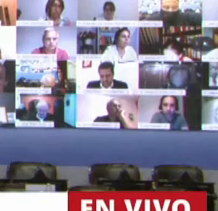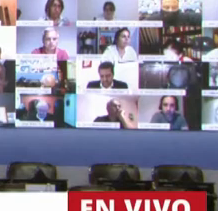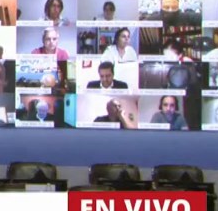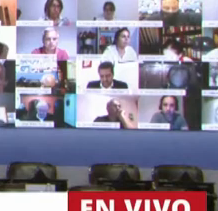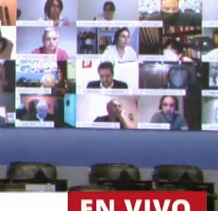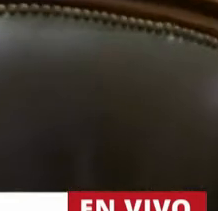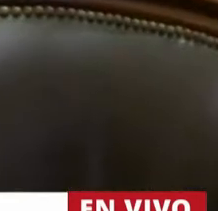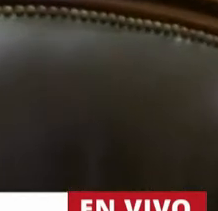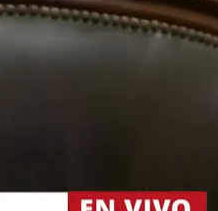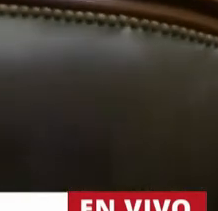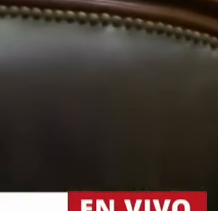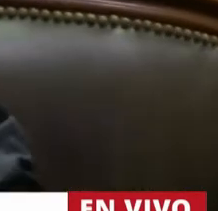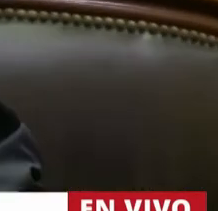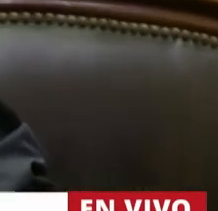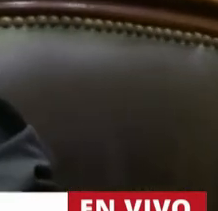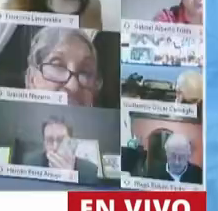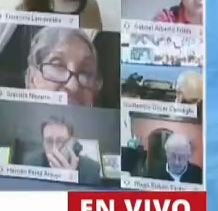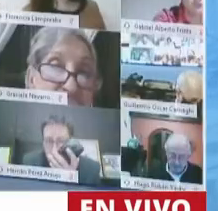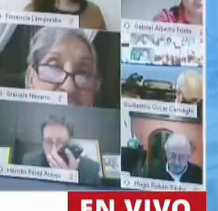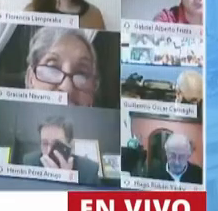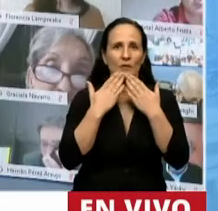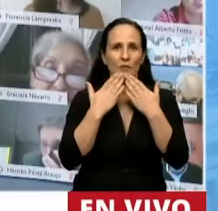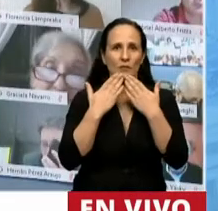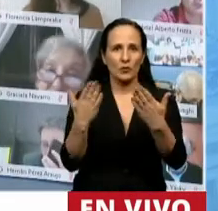Muchas gracias, Presidenta.